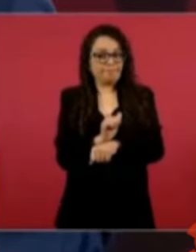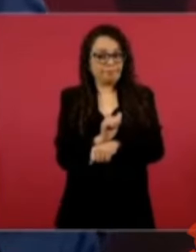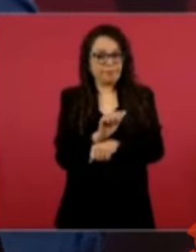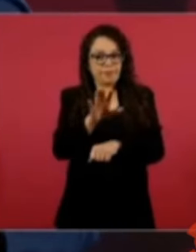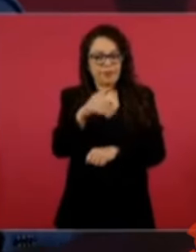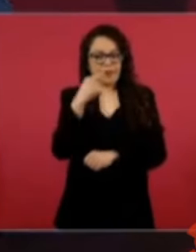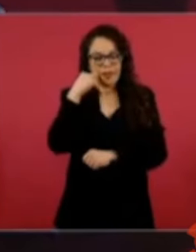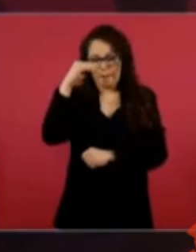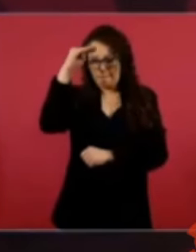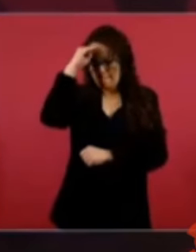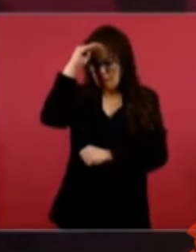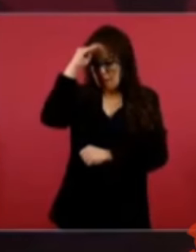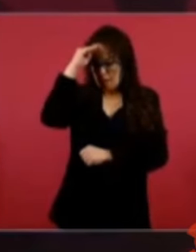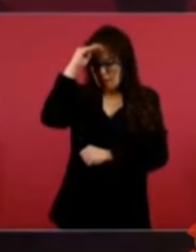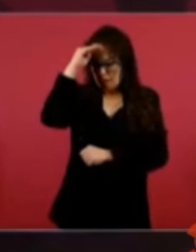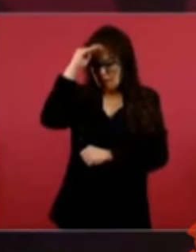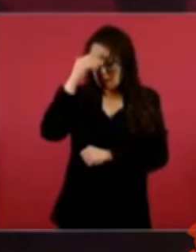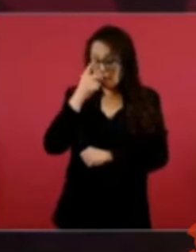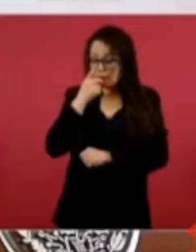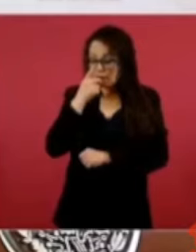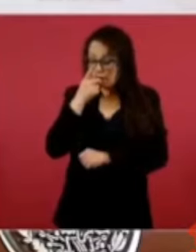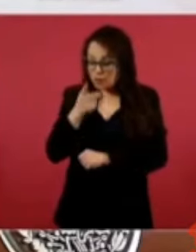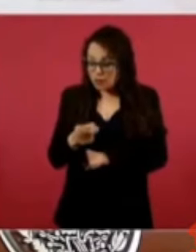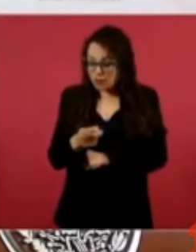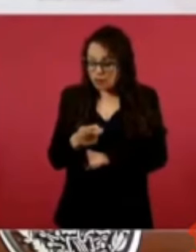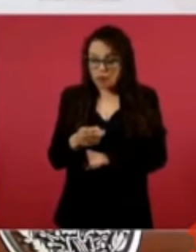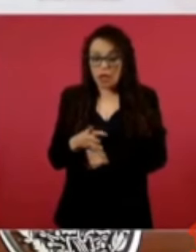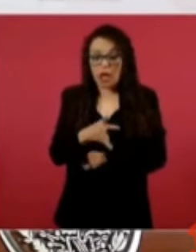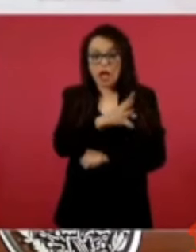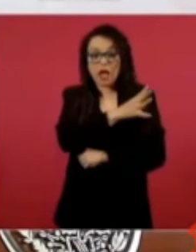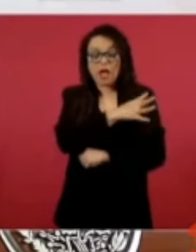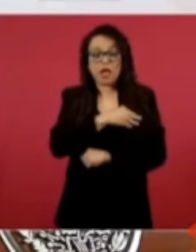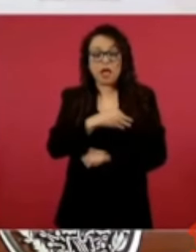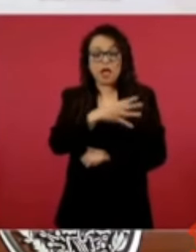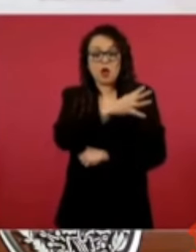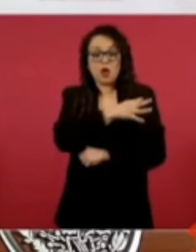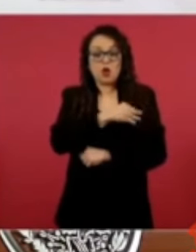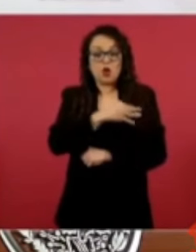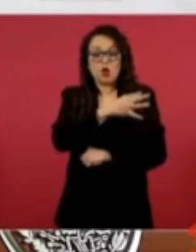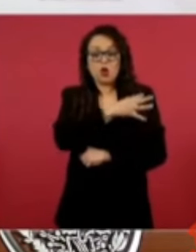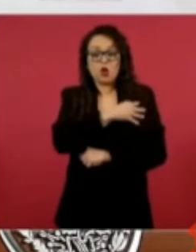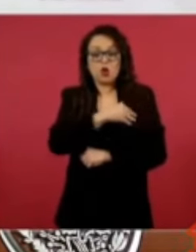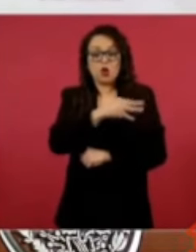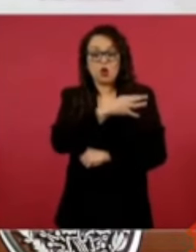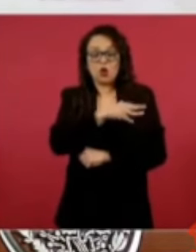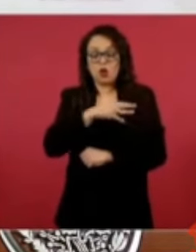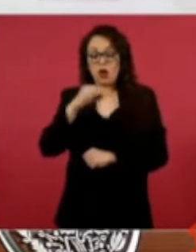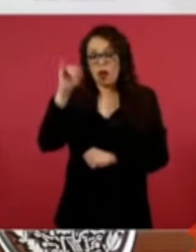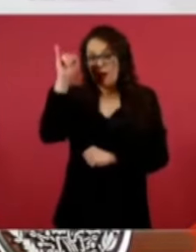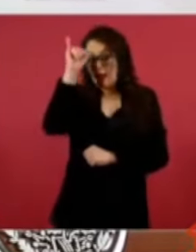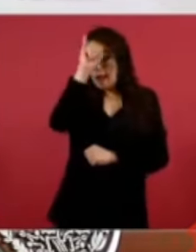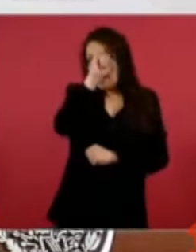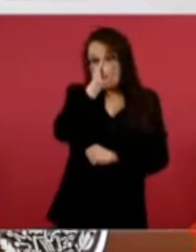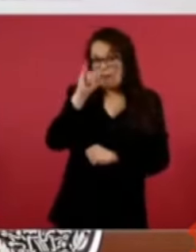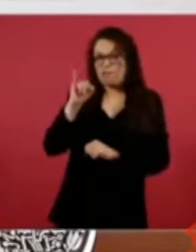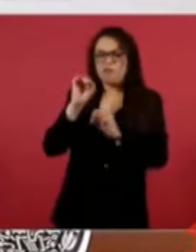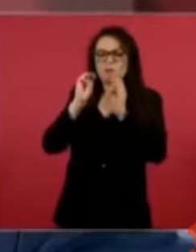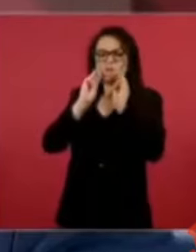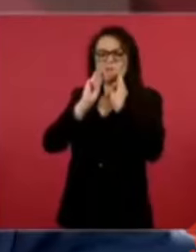que se le dio libertad a uno de los hijos del jefe de un cárter